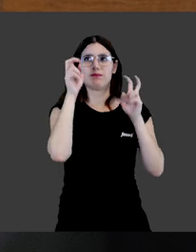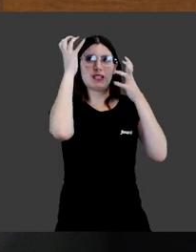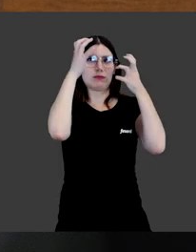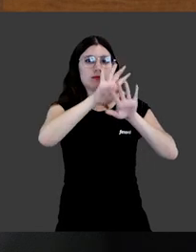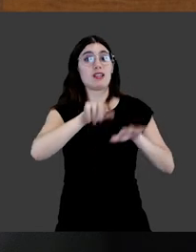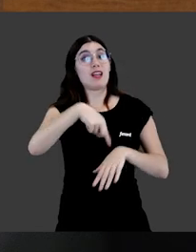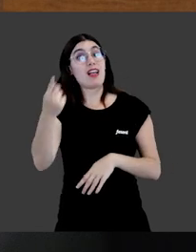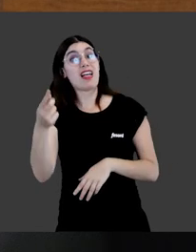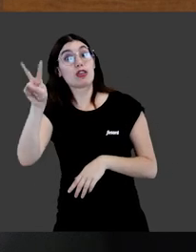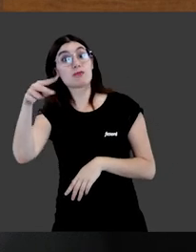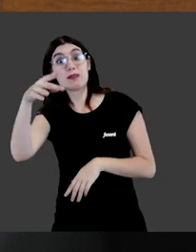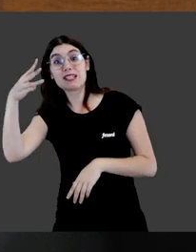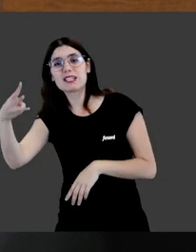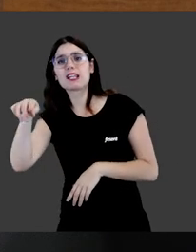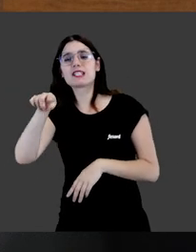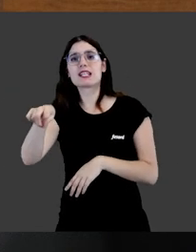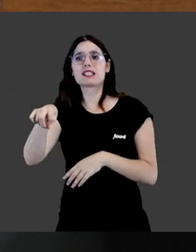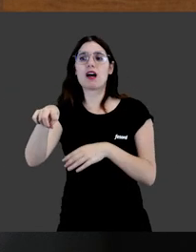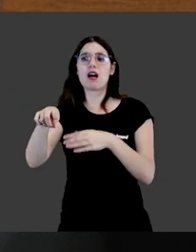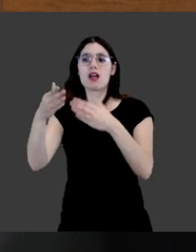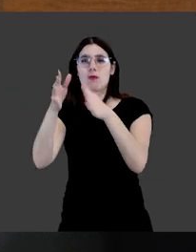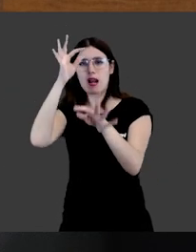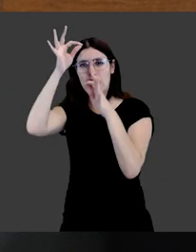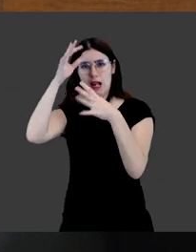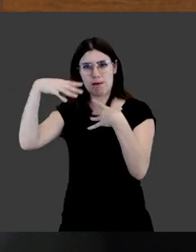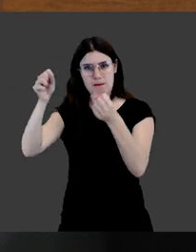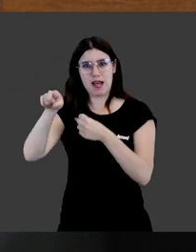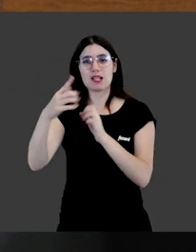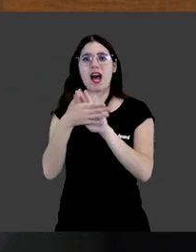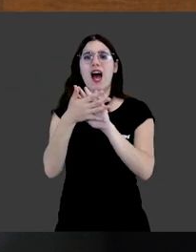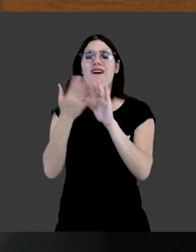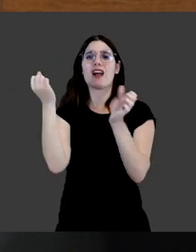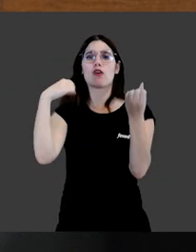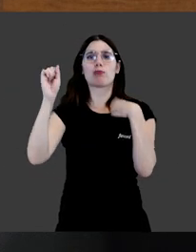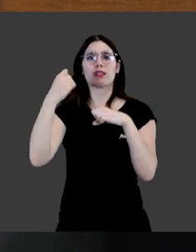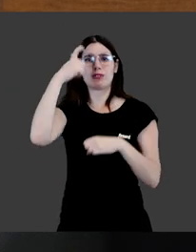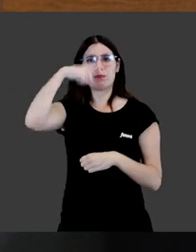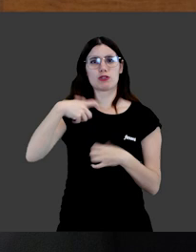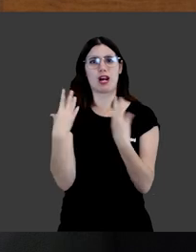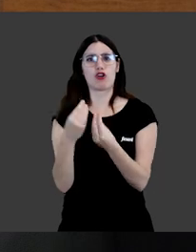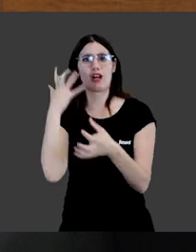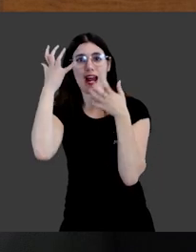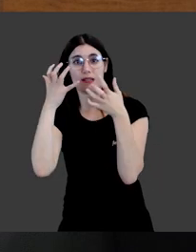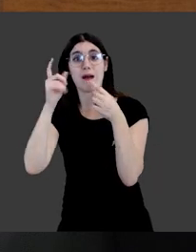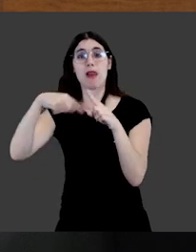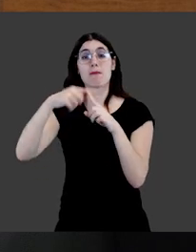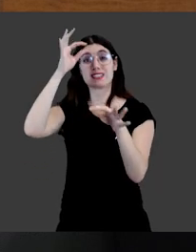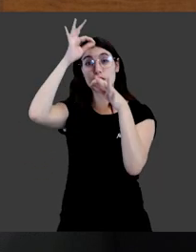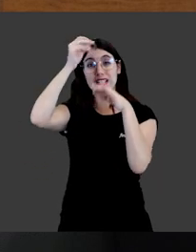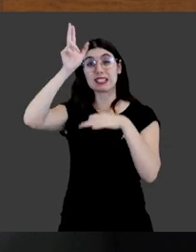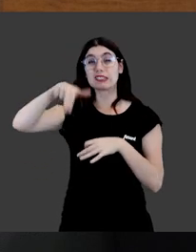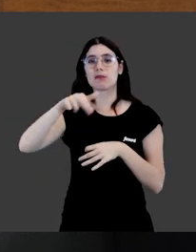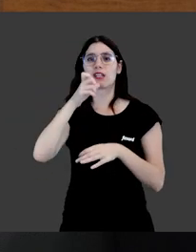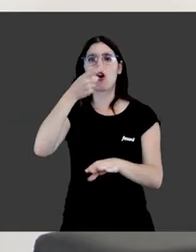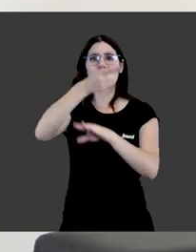naturaleza de los animales, la Ley de 2023 es mucho más concreta. Se refiere al comportamiento de las personas con los animales y